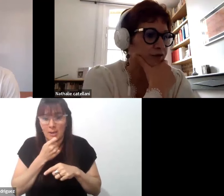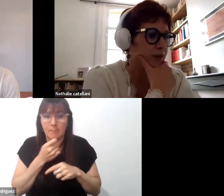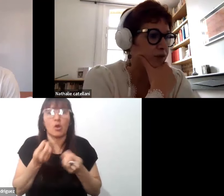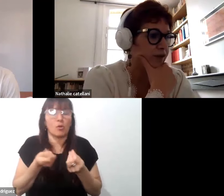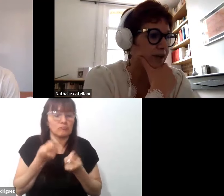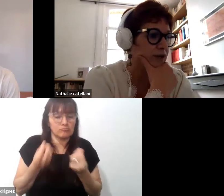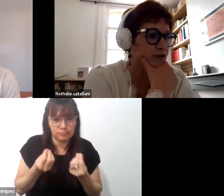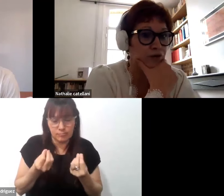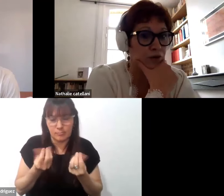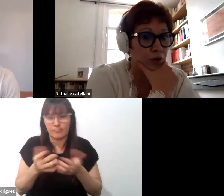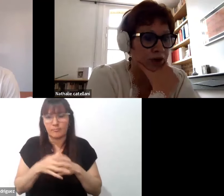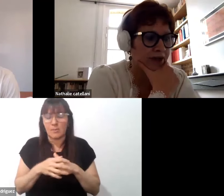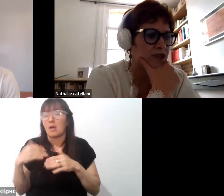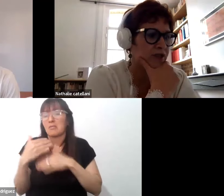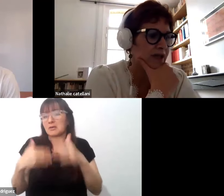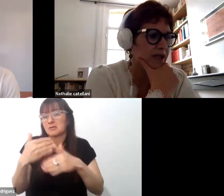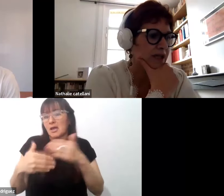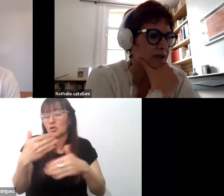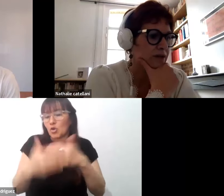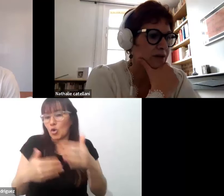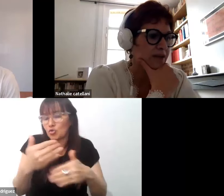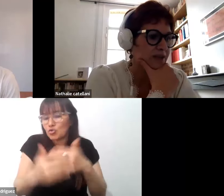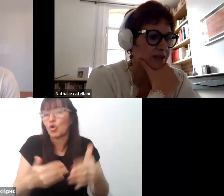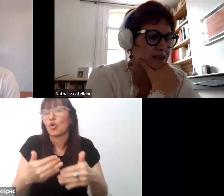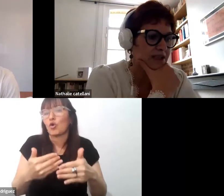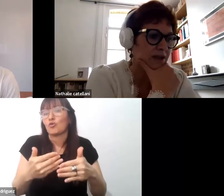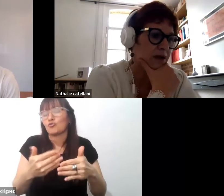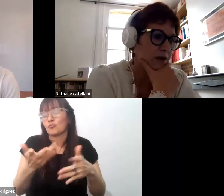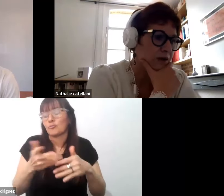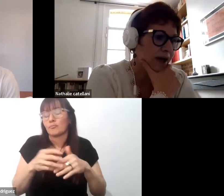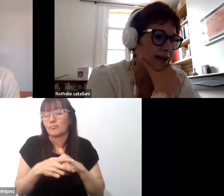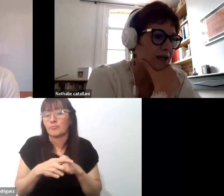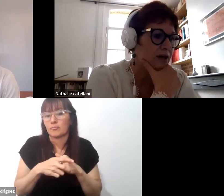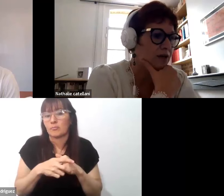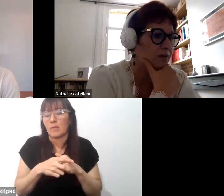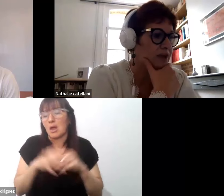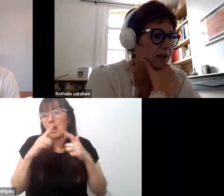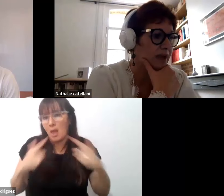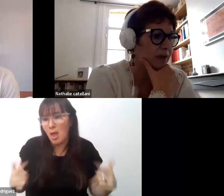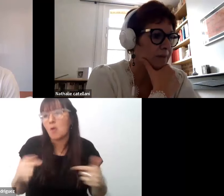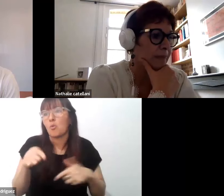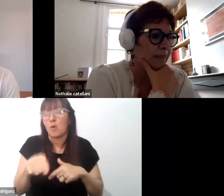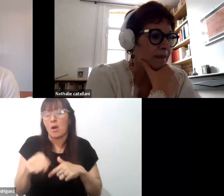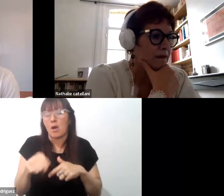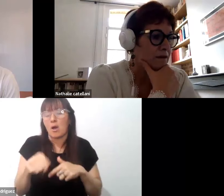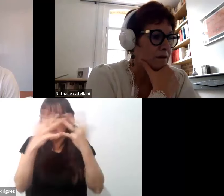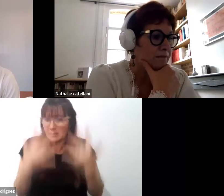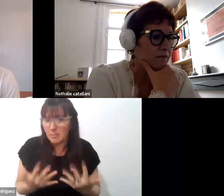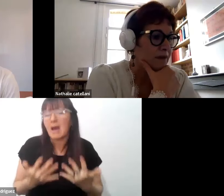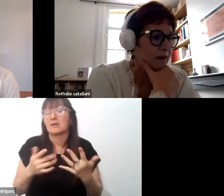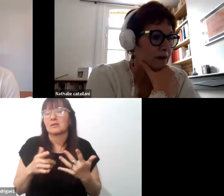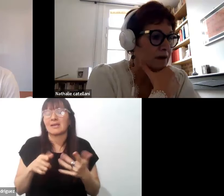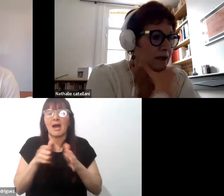desarrollo de las facultades fundamentales, la lengua, las matemáticas en la escuela